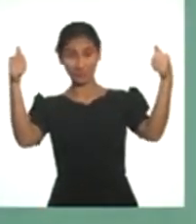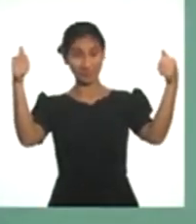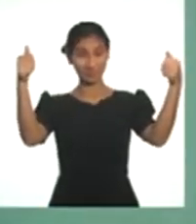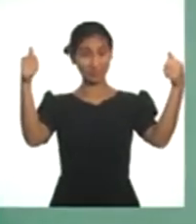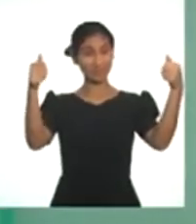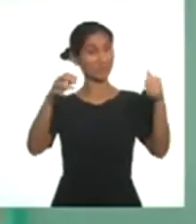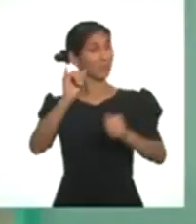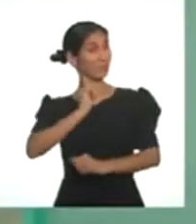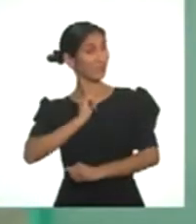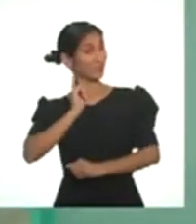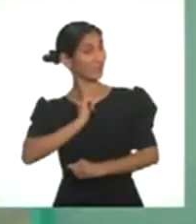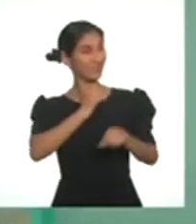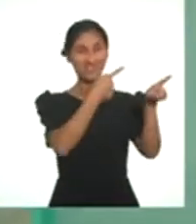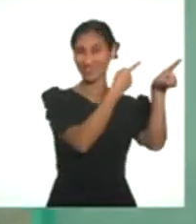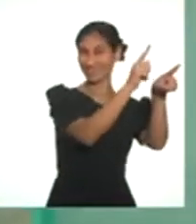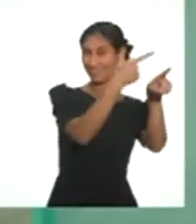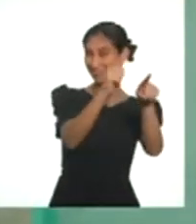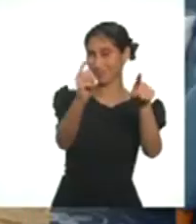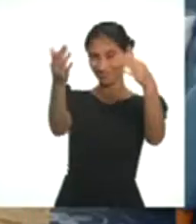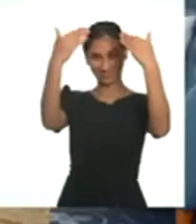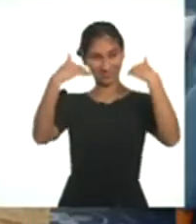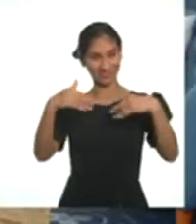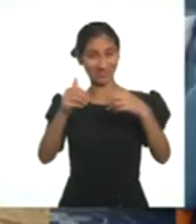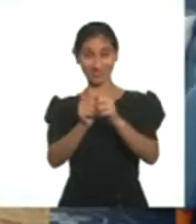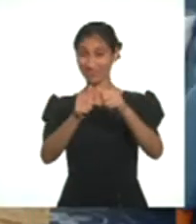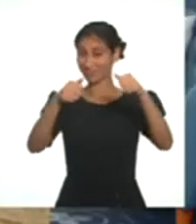Identidad y diversidad.